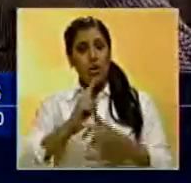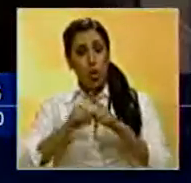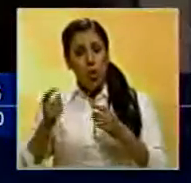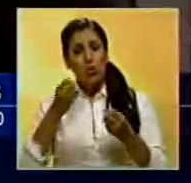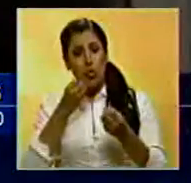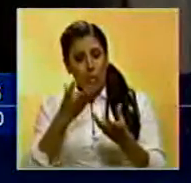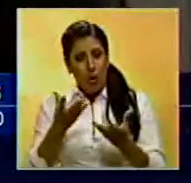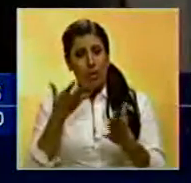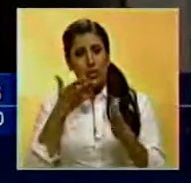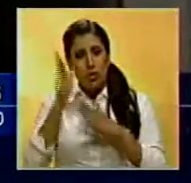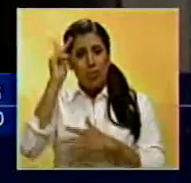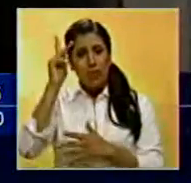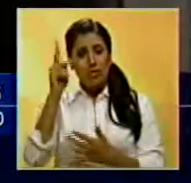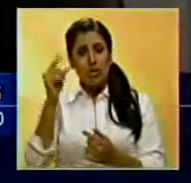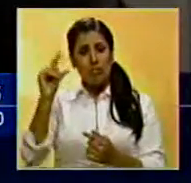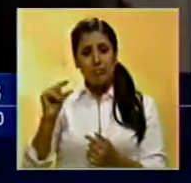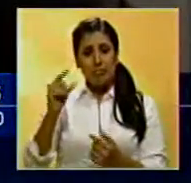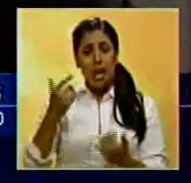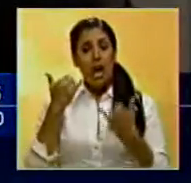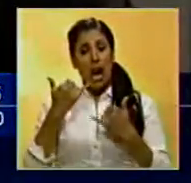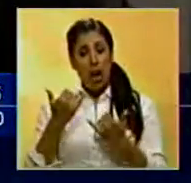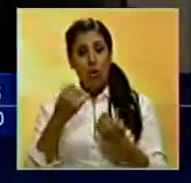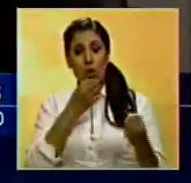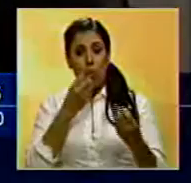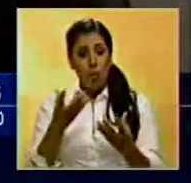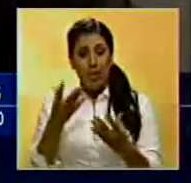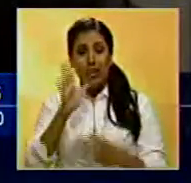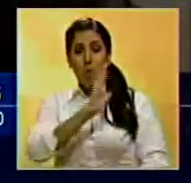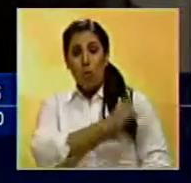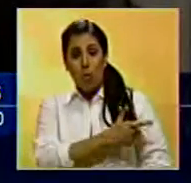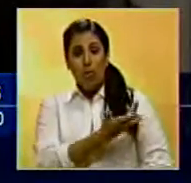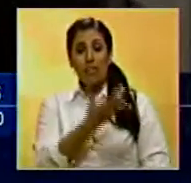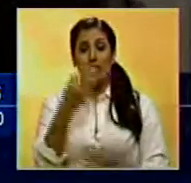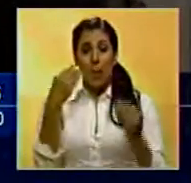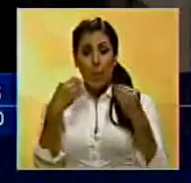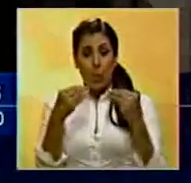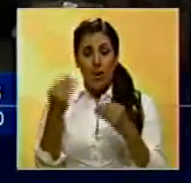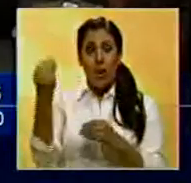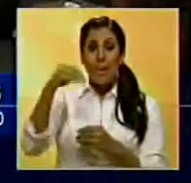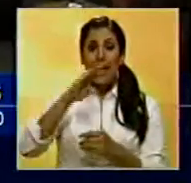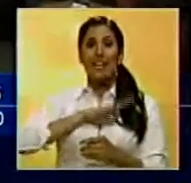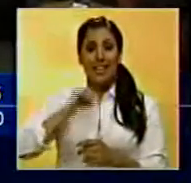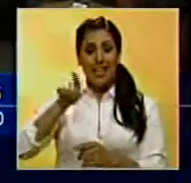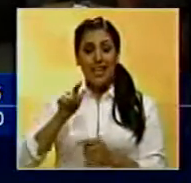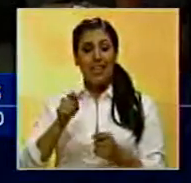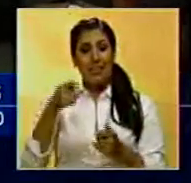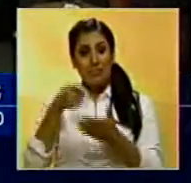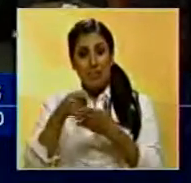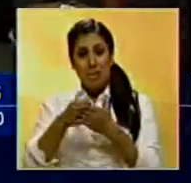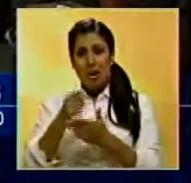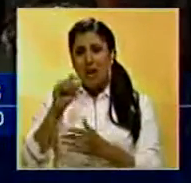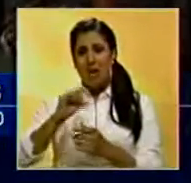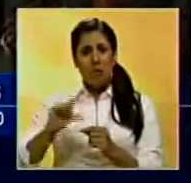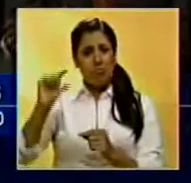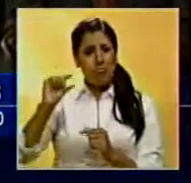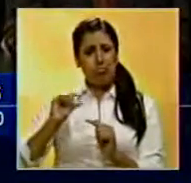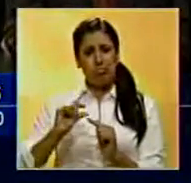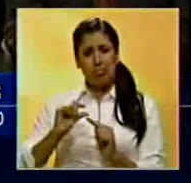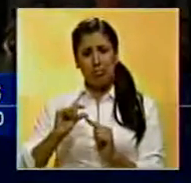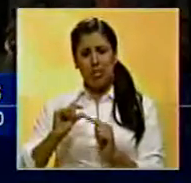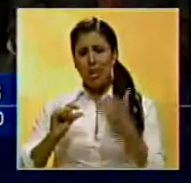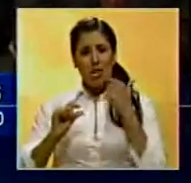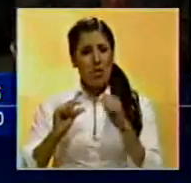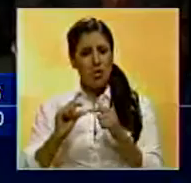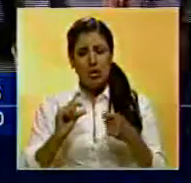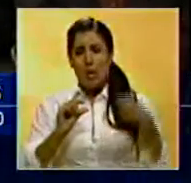beneficios de los profesores. Ellos destacaron que las universidades públicas, además de contar con un presupuesto insuficiente, este